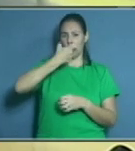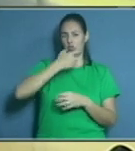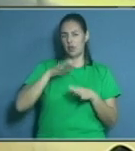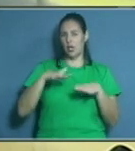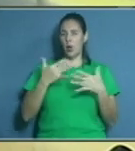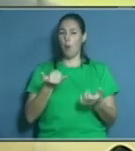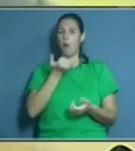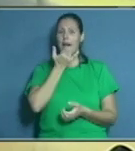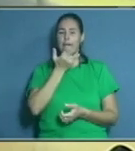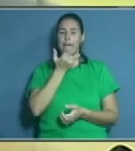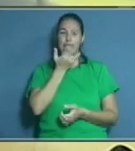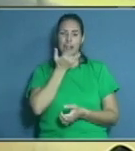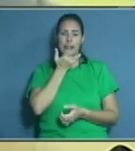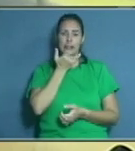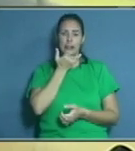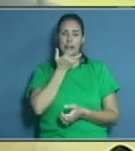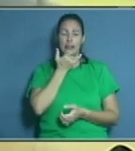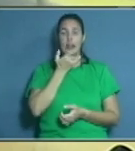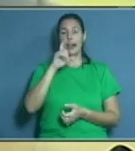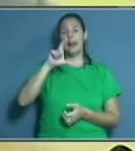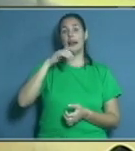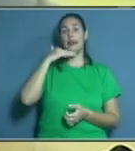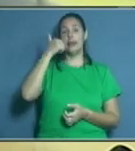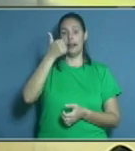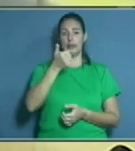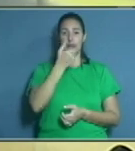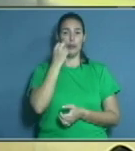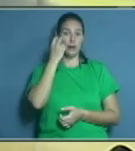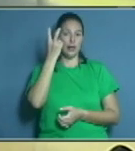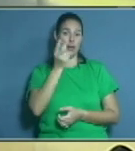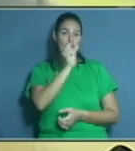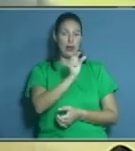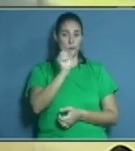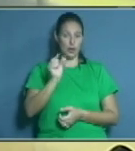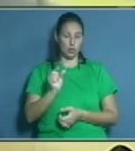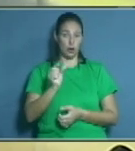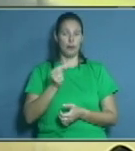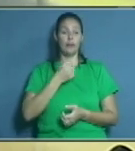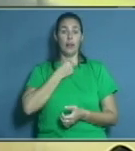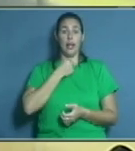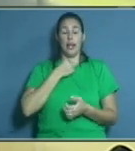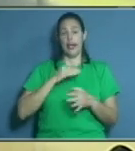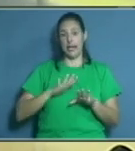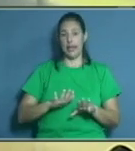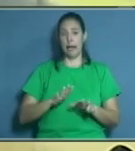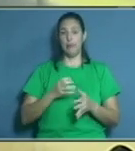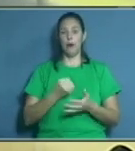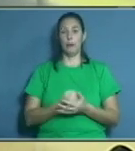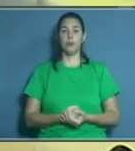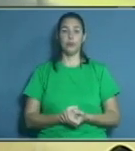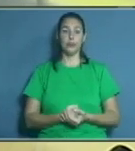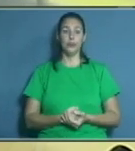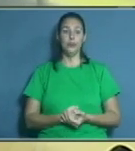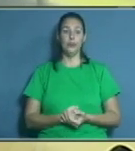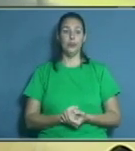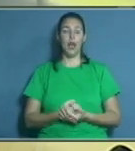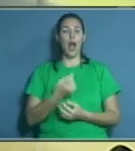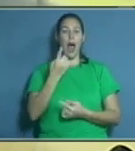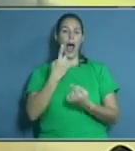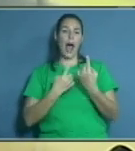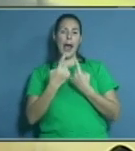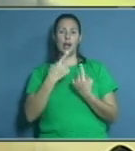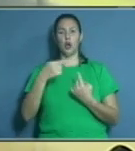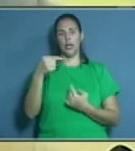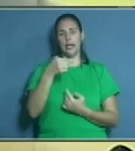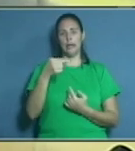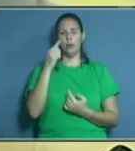an estas afecciones a la calidad de vida de dichos pacientes. Por ejemplo, el impacto negativo en la